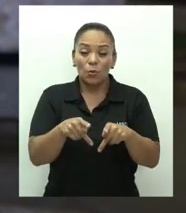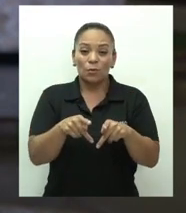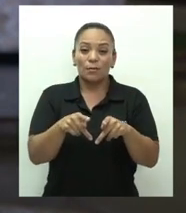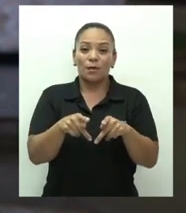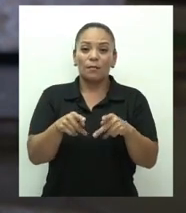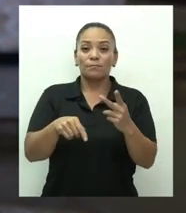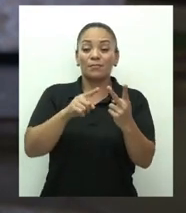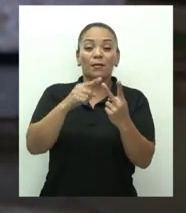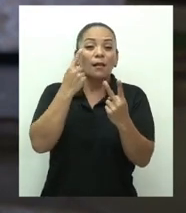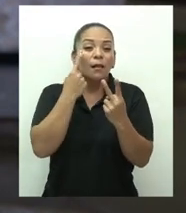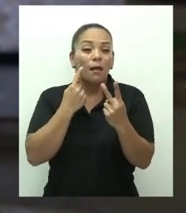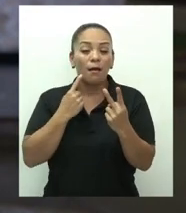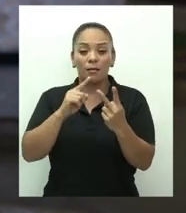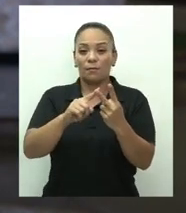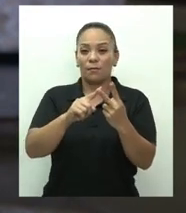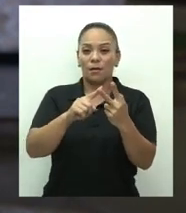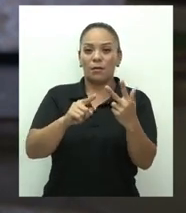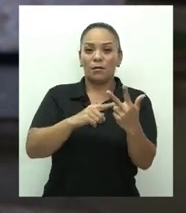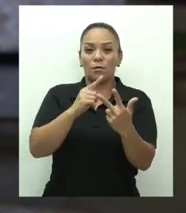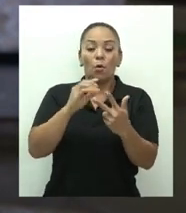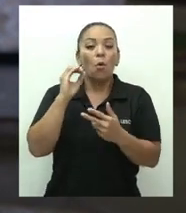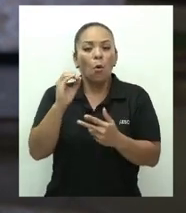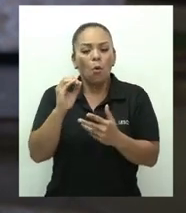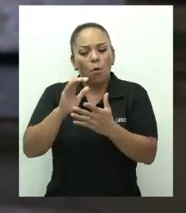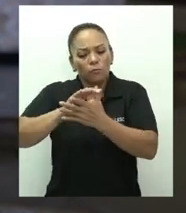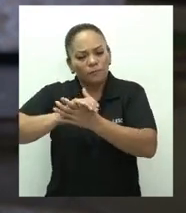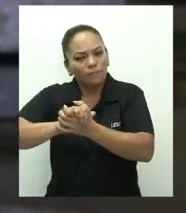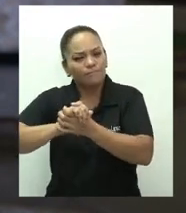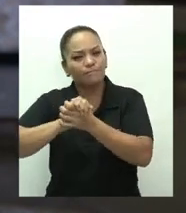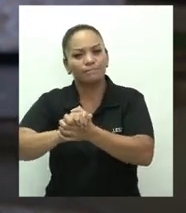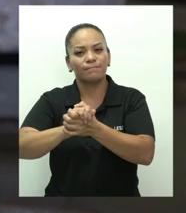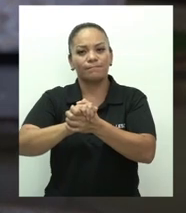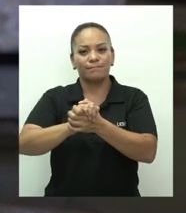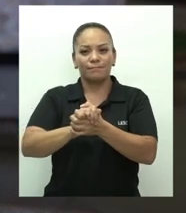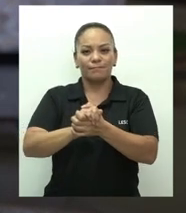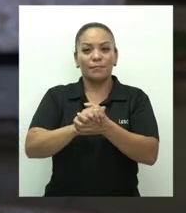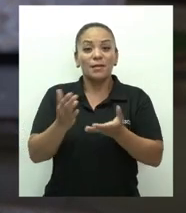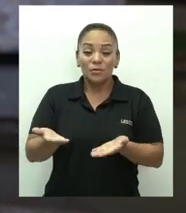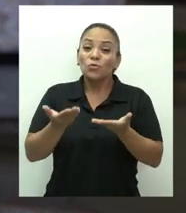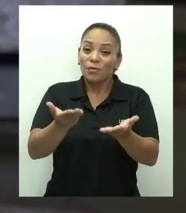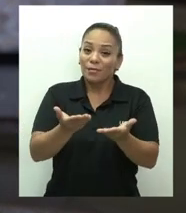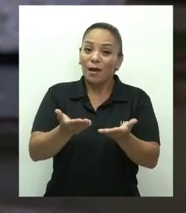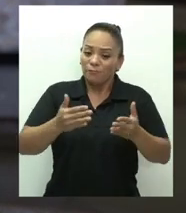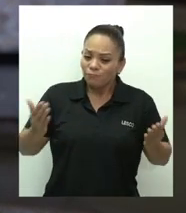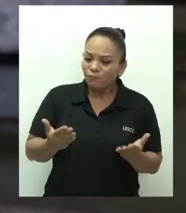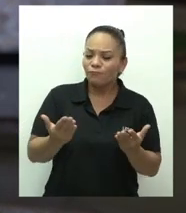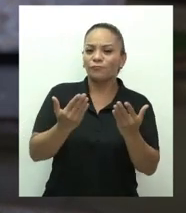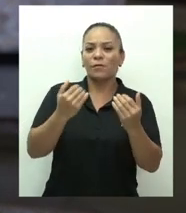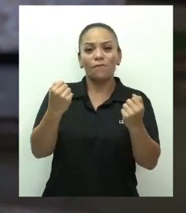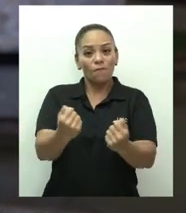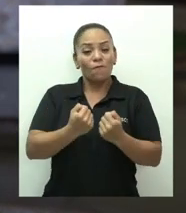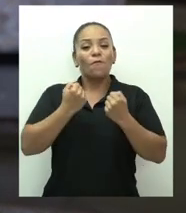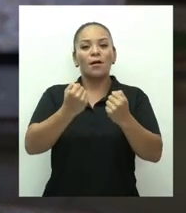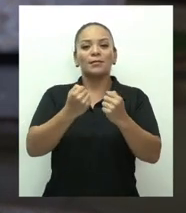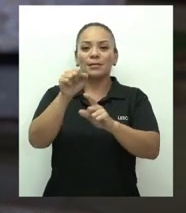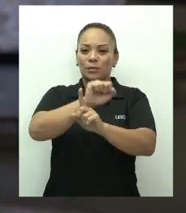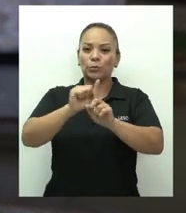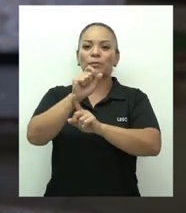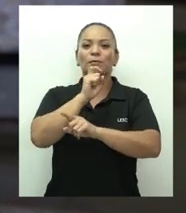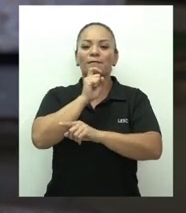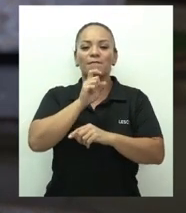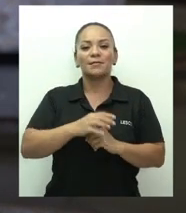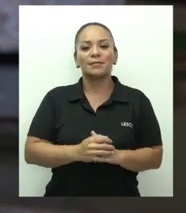o un sentido apretón de manos generan fuerza y determinación ante la adversidad.